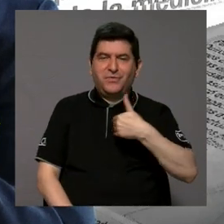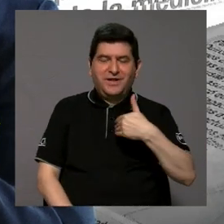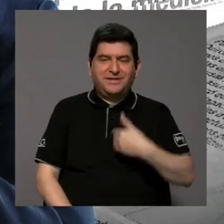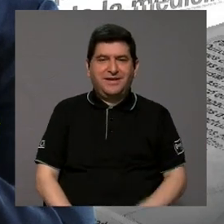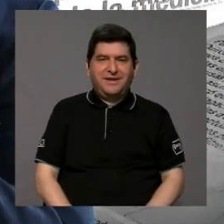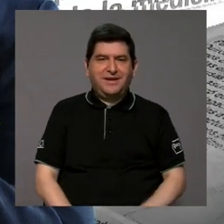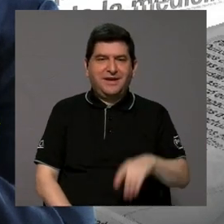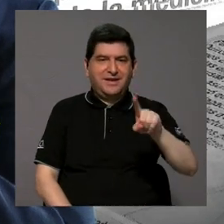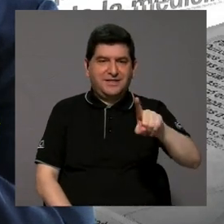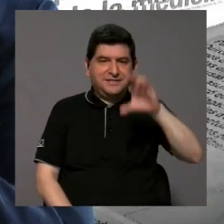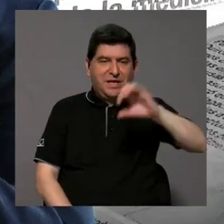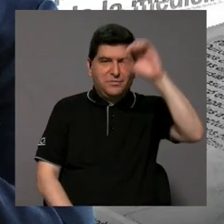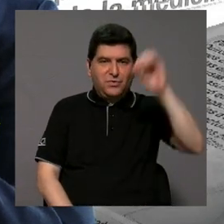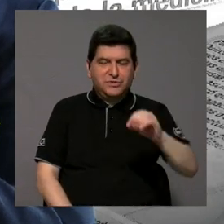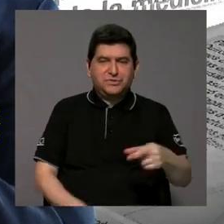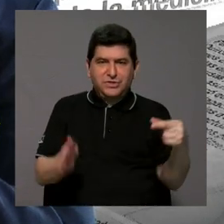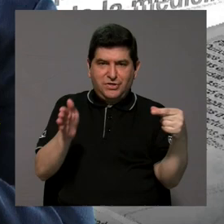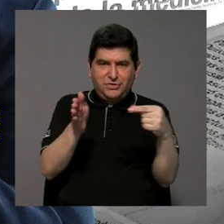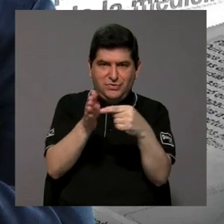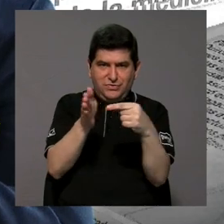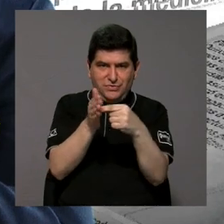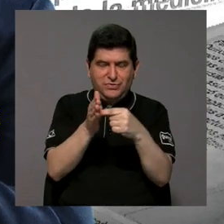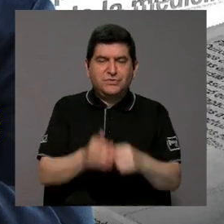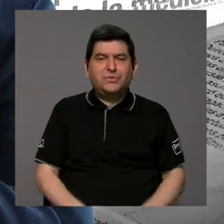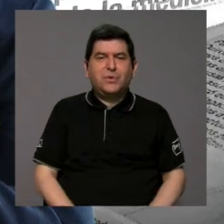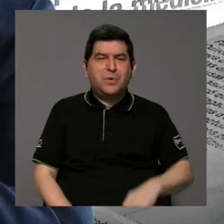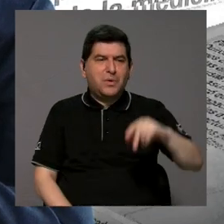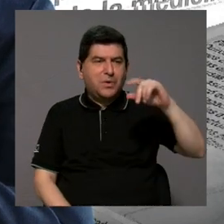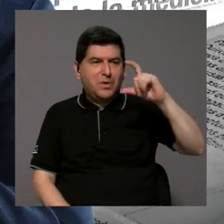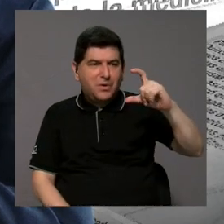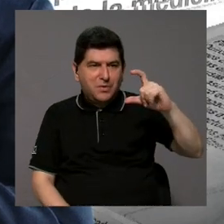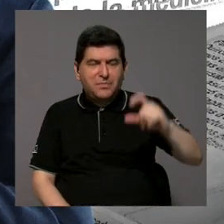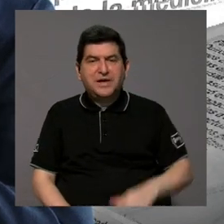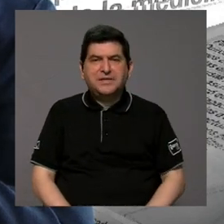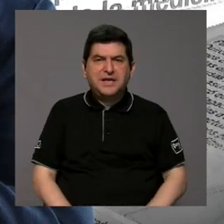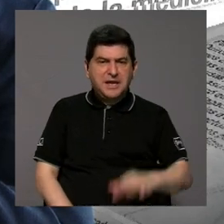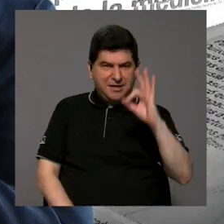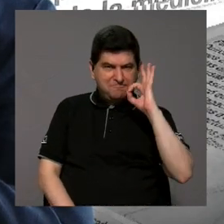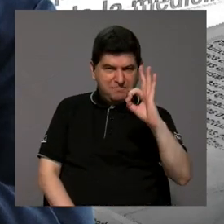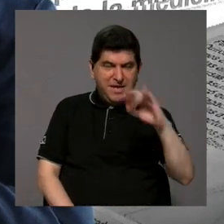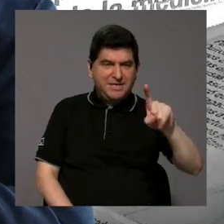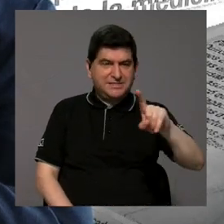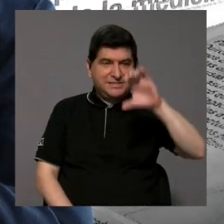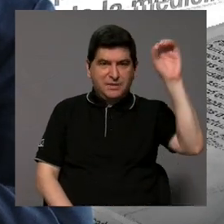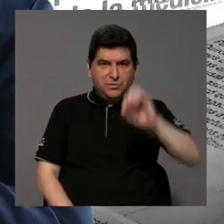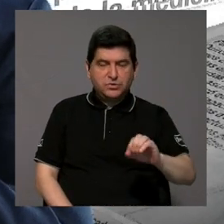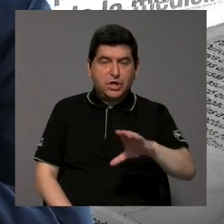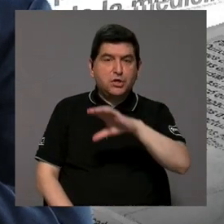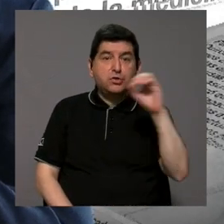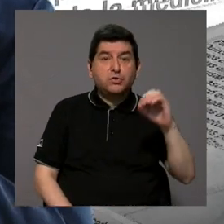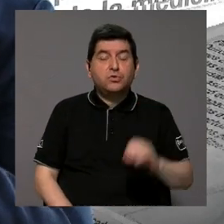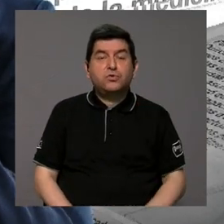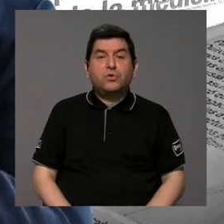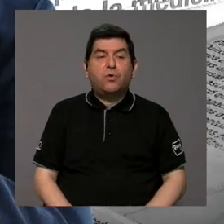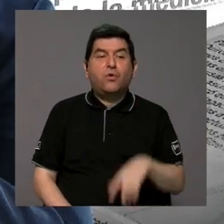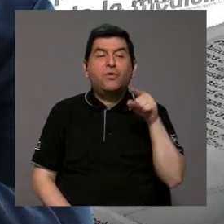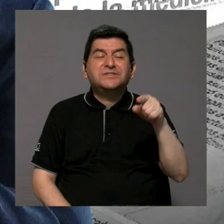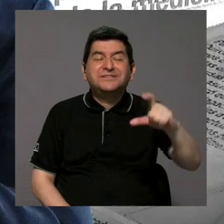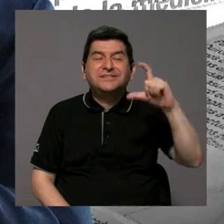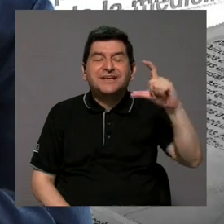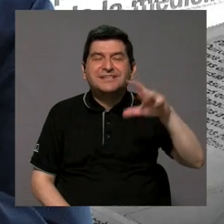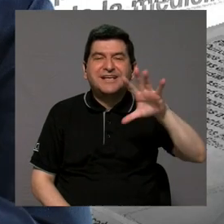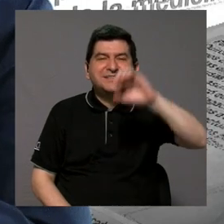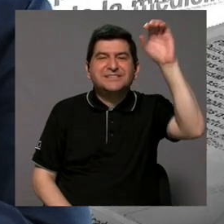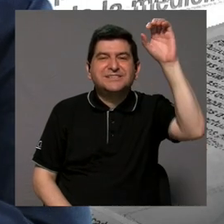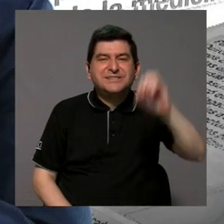es lo mismo tener una carga al 100% con una batería con un 100% de estado de salud que una batería cargada al